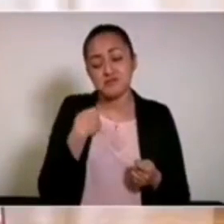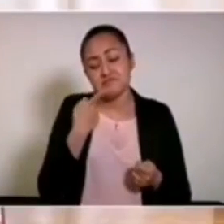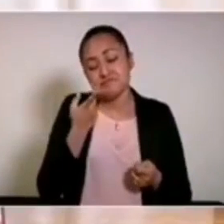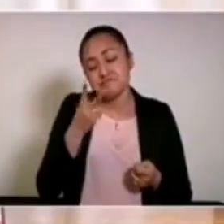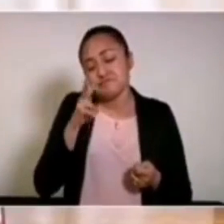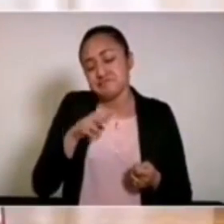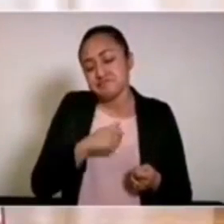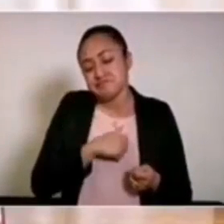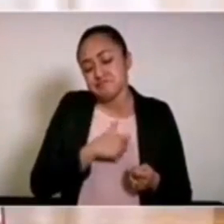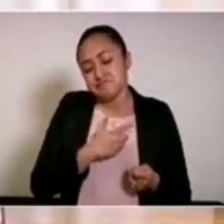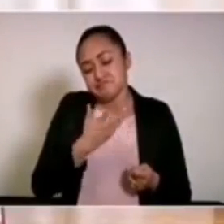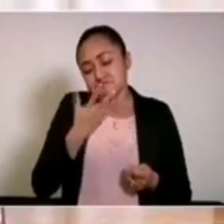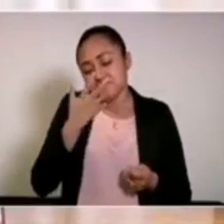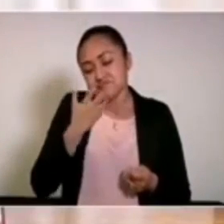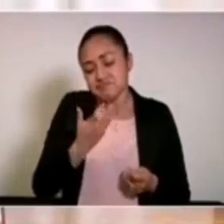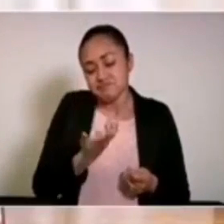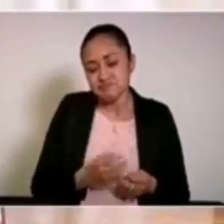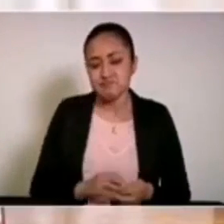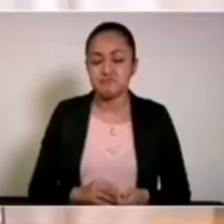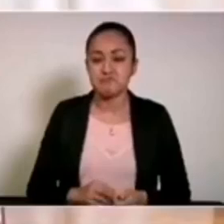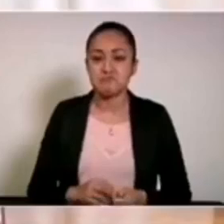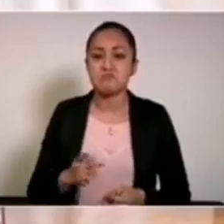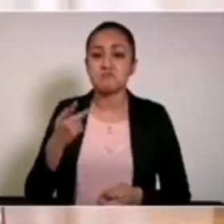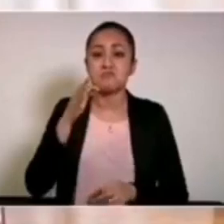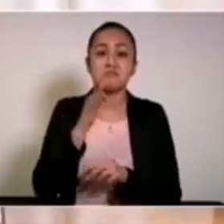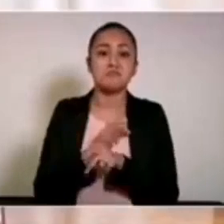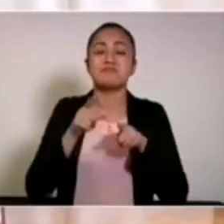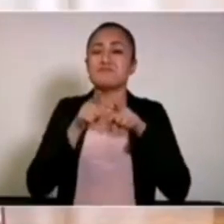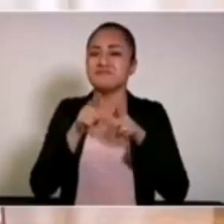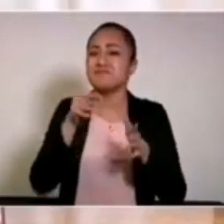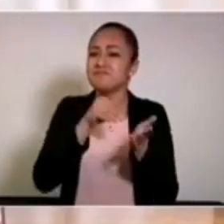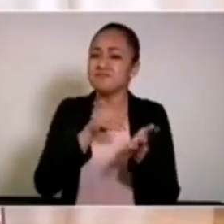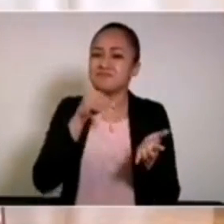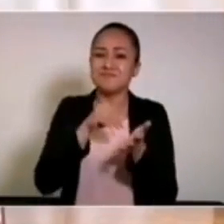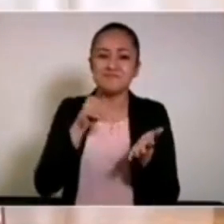pero tenemos que seguir insistiendo.